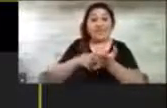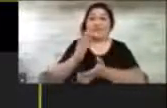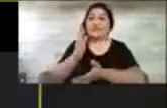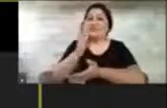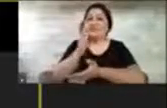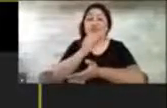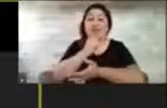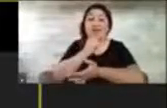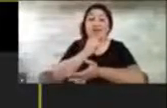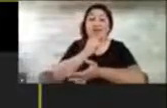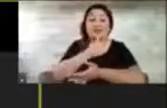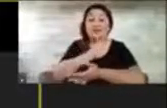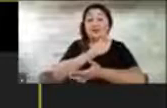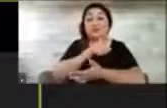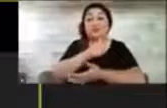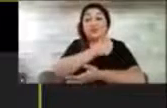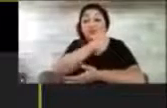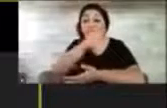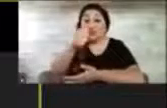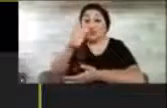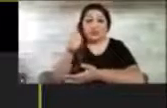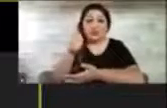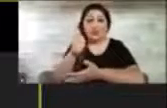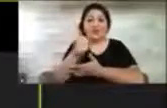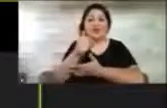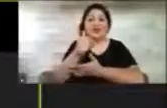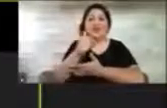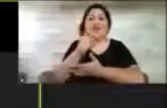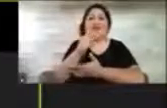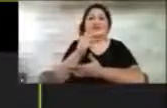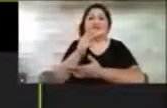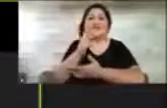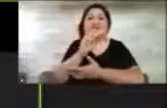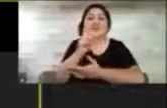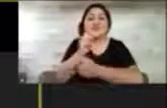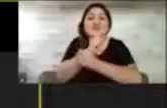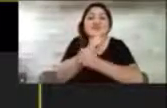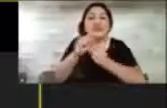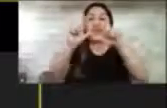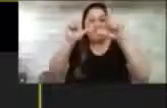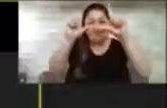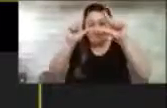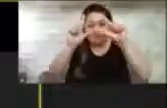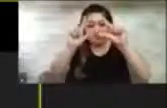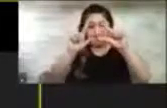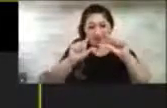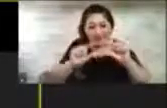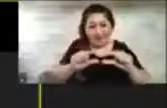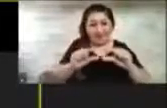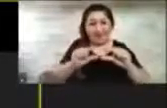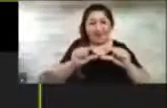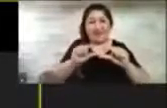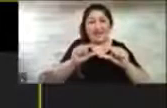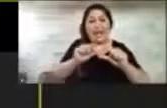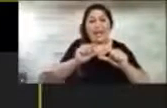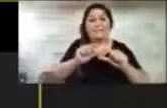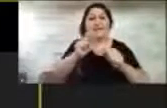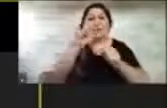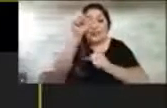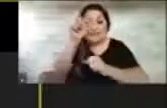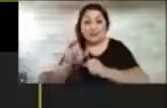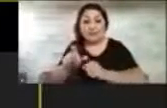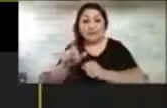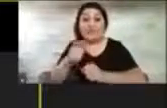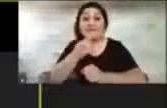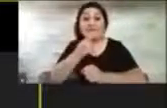reduce la complejidad a un nivel razonable para una persona de cuarta o quinta edad. Si ustedes se fijan, esta simple interfaz que tiene acá,